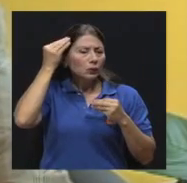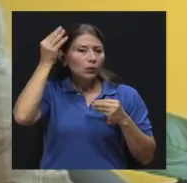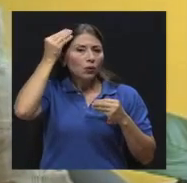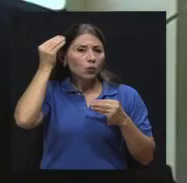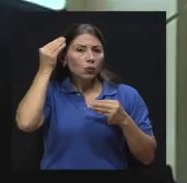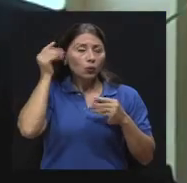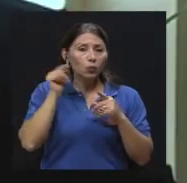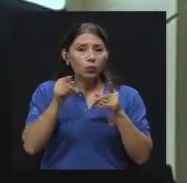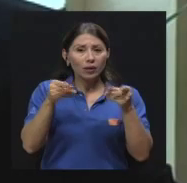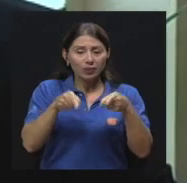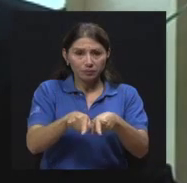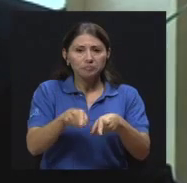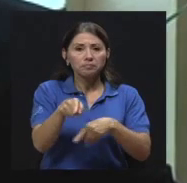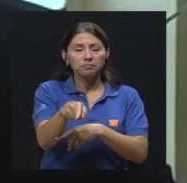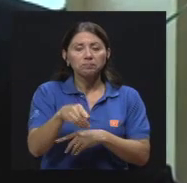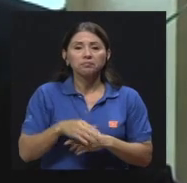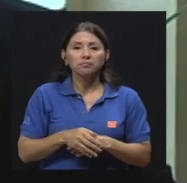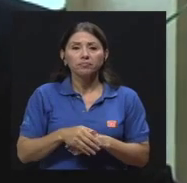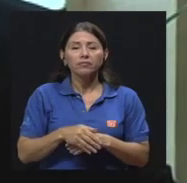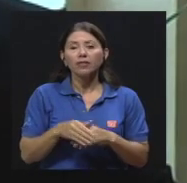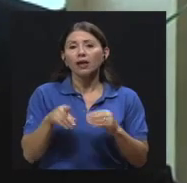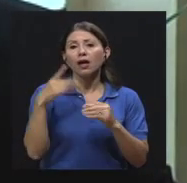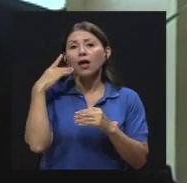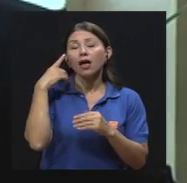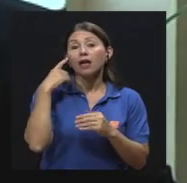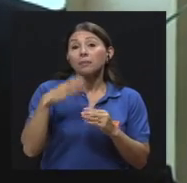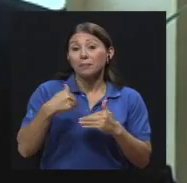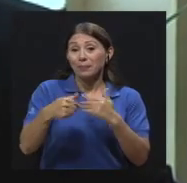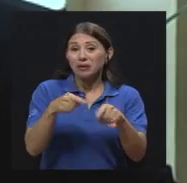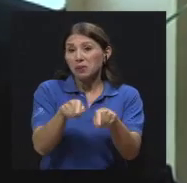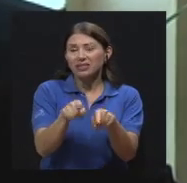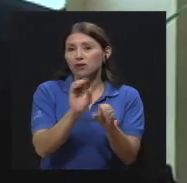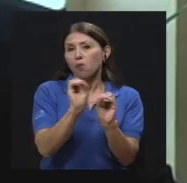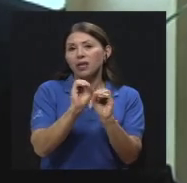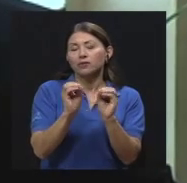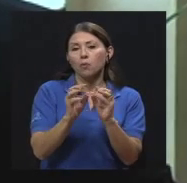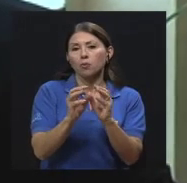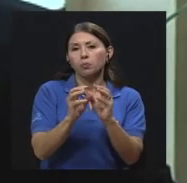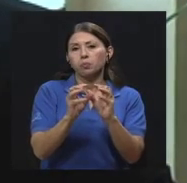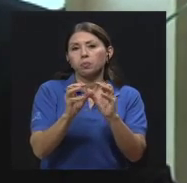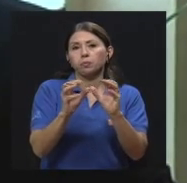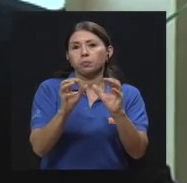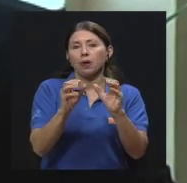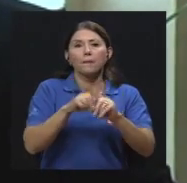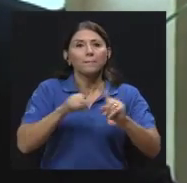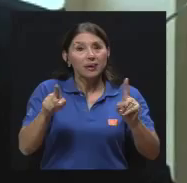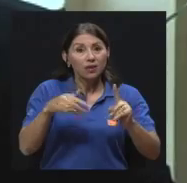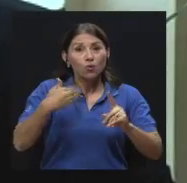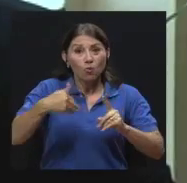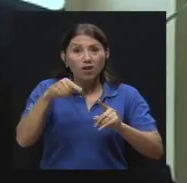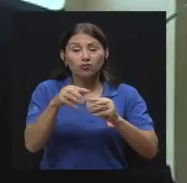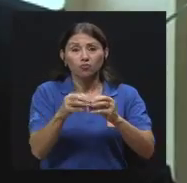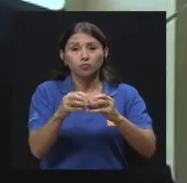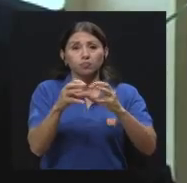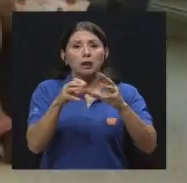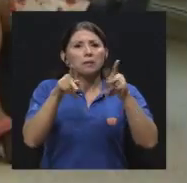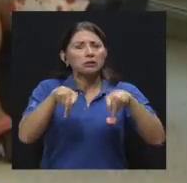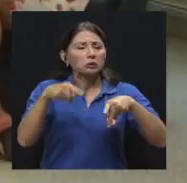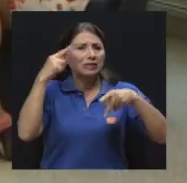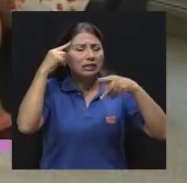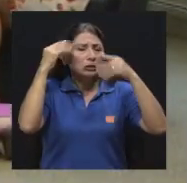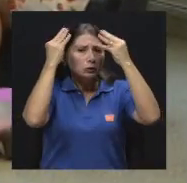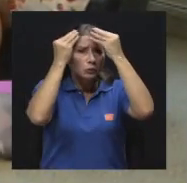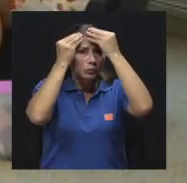inflamatorias, que llamamos. Porque cuando son inflamatorias, se hacen verdaderos inflamaciones con accesos, ¿verdad?